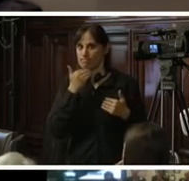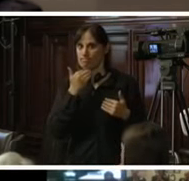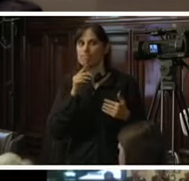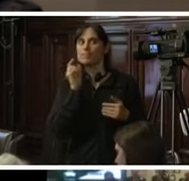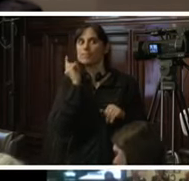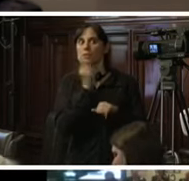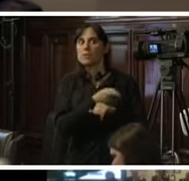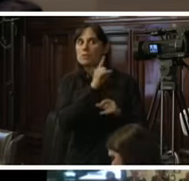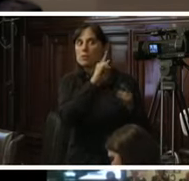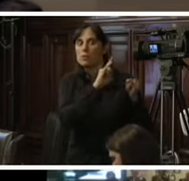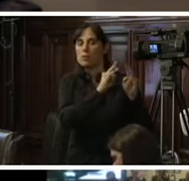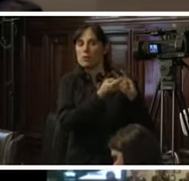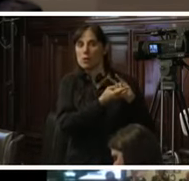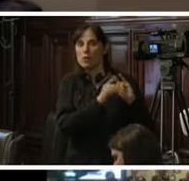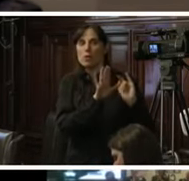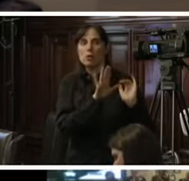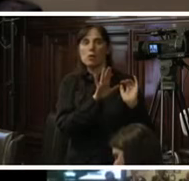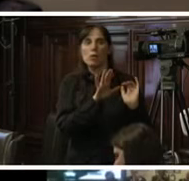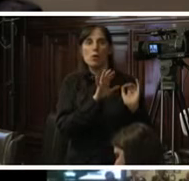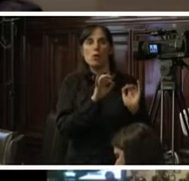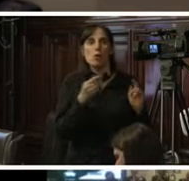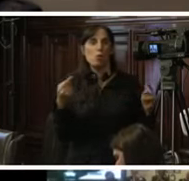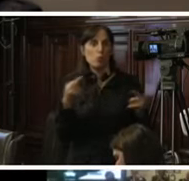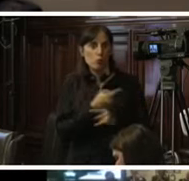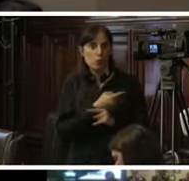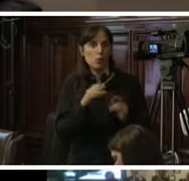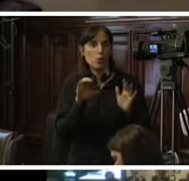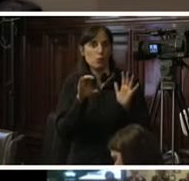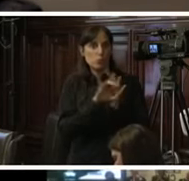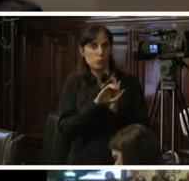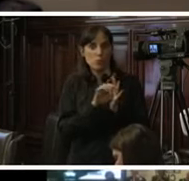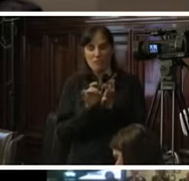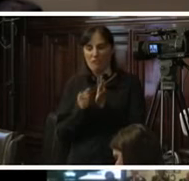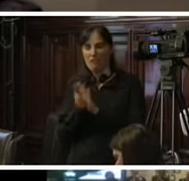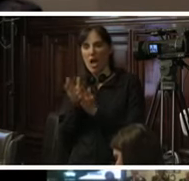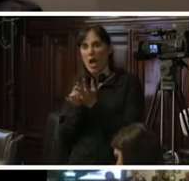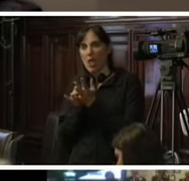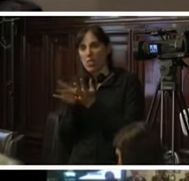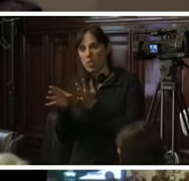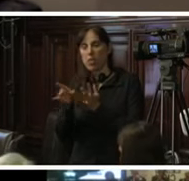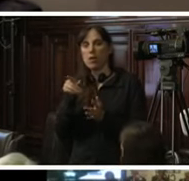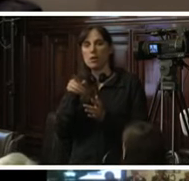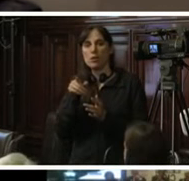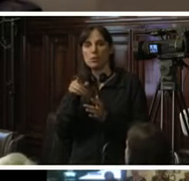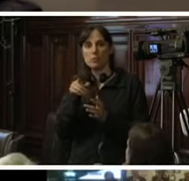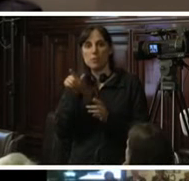calificación de algún acto contrario a la constitución que signifique la destitución de los denunciados.